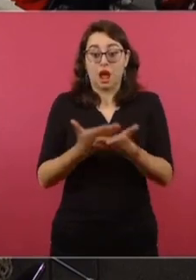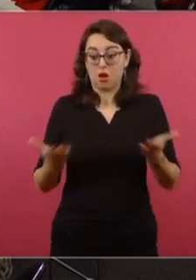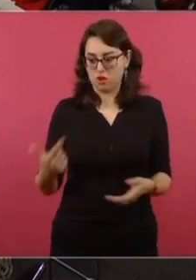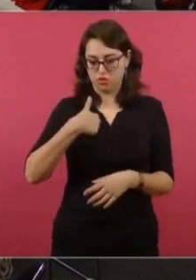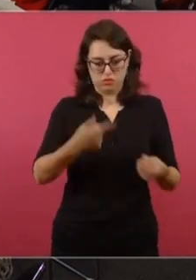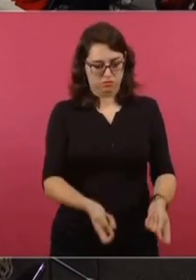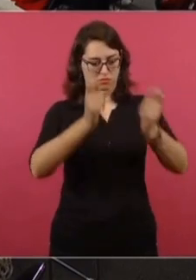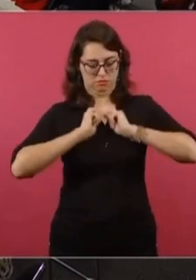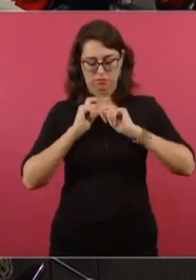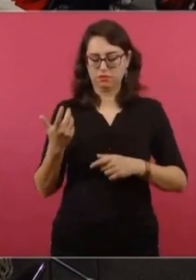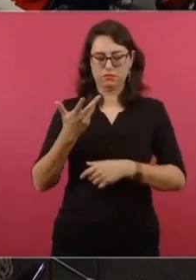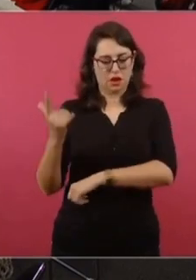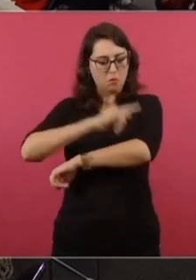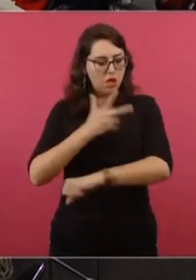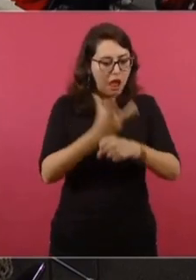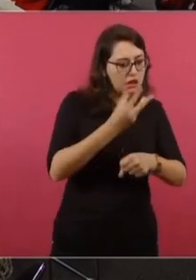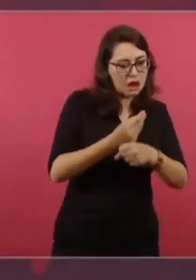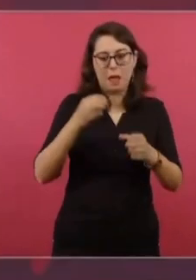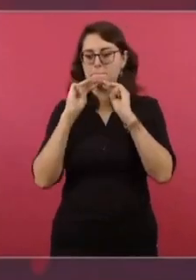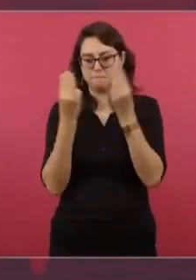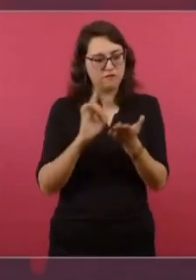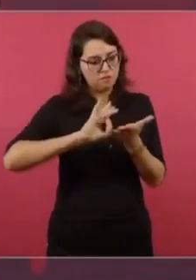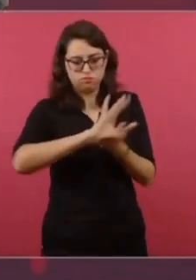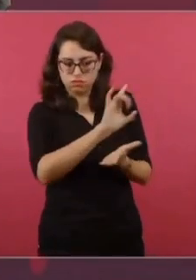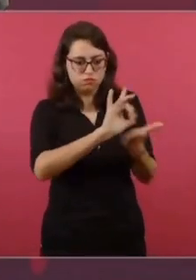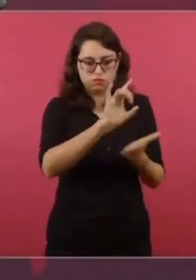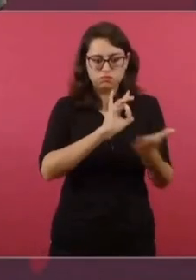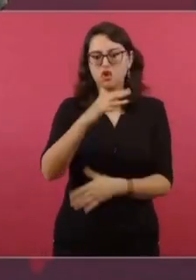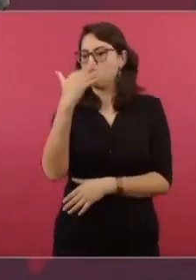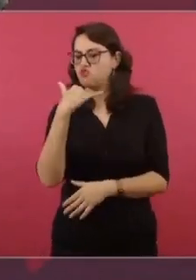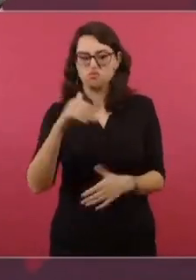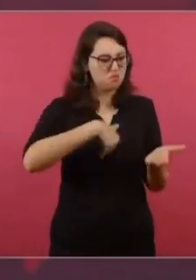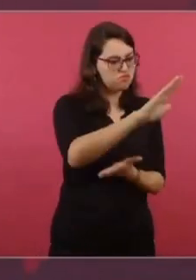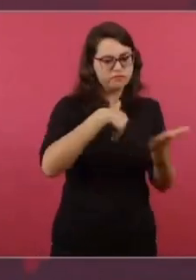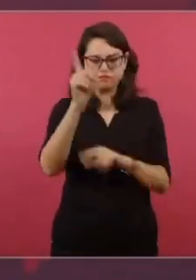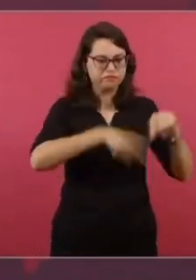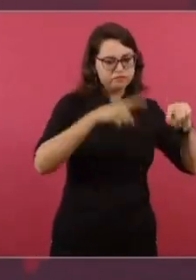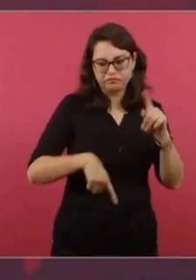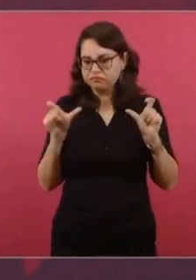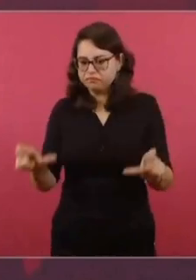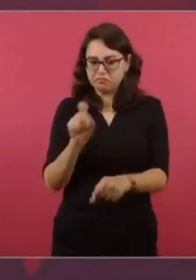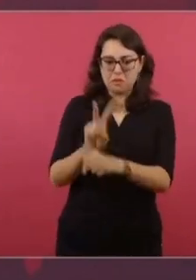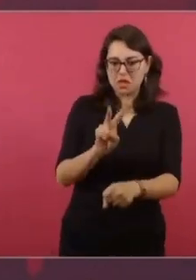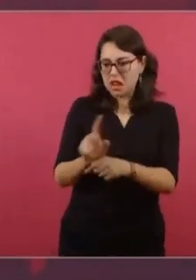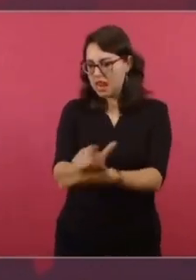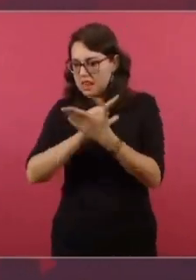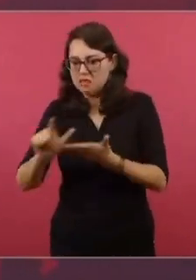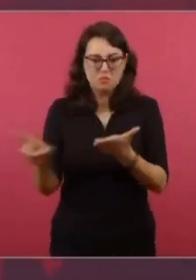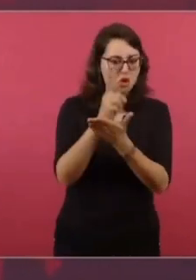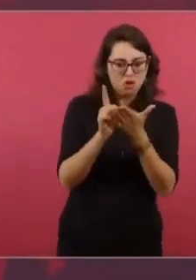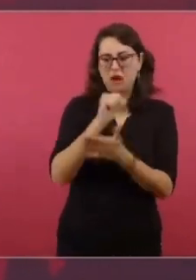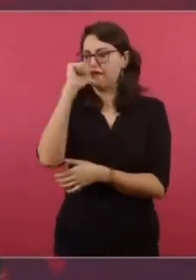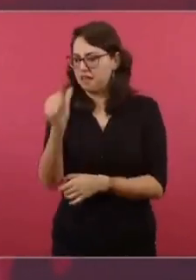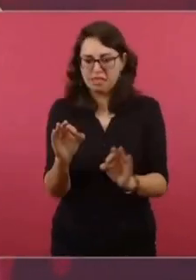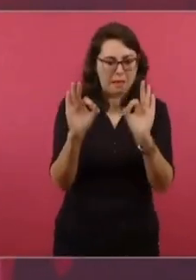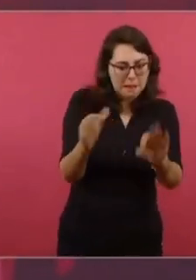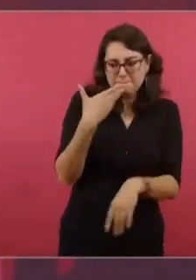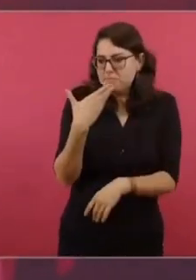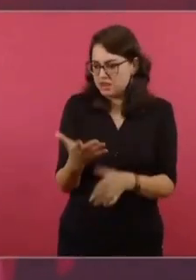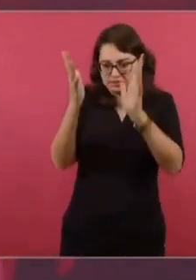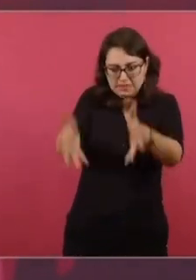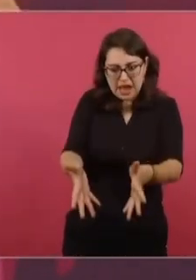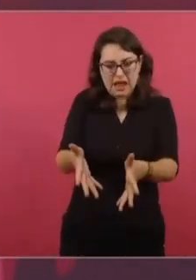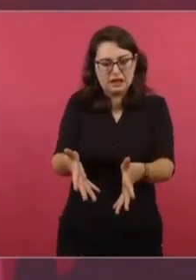llegamos nosotros, nos bajan de categoría. Ahora que está, cuidado, el aeropuerto. Y ya nos entra la droga que entraba